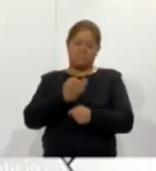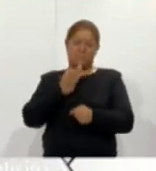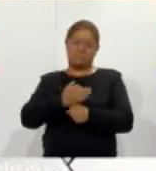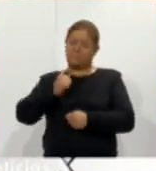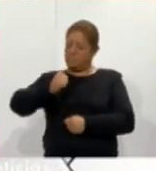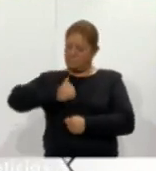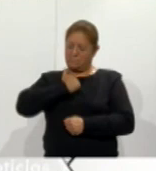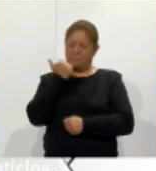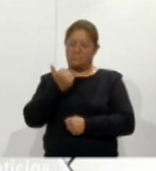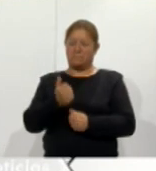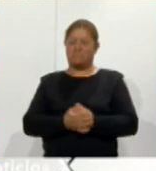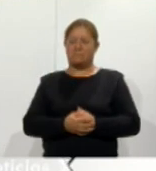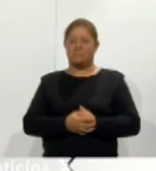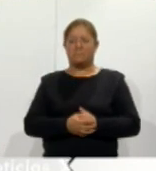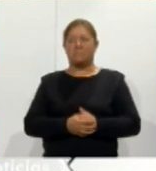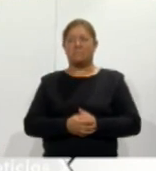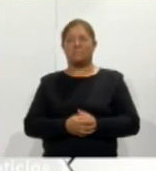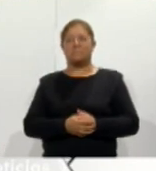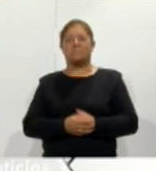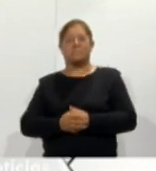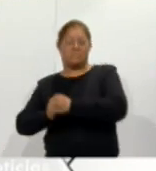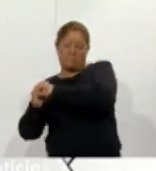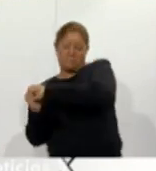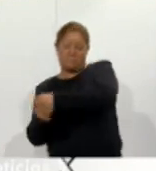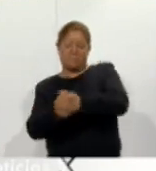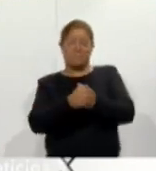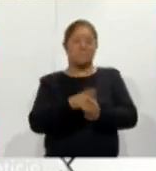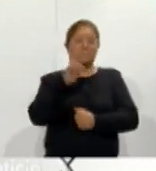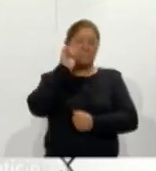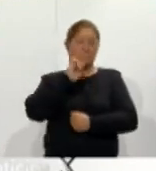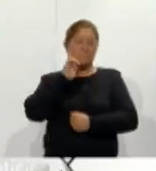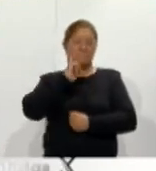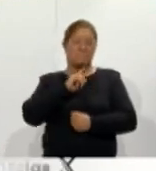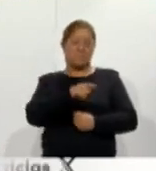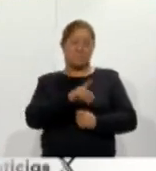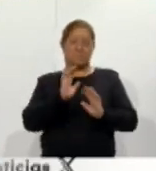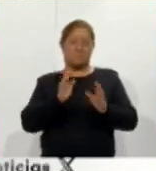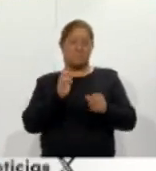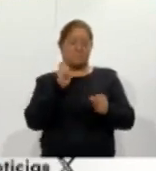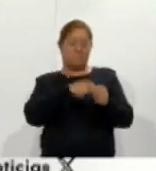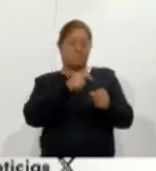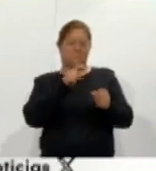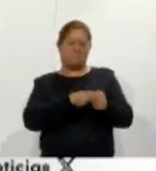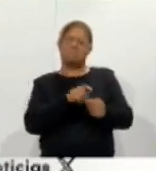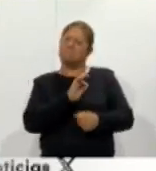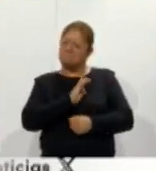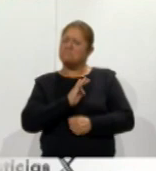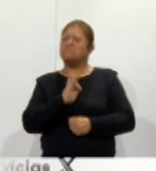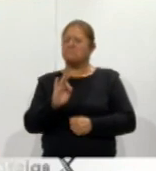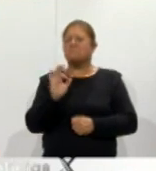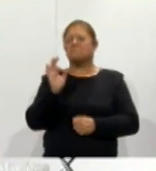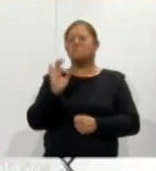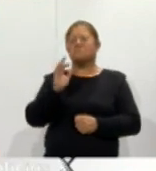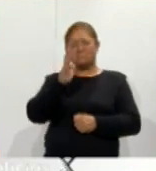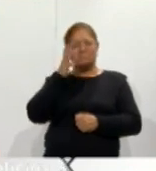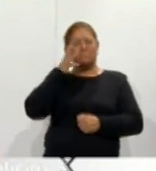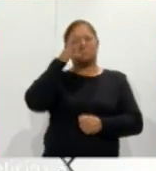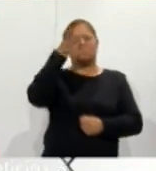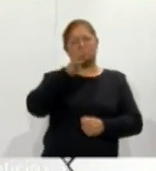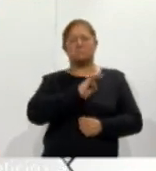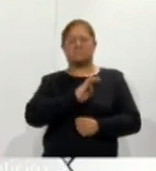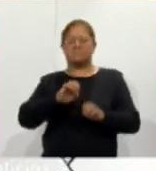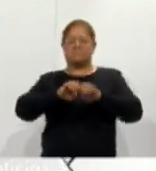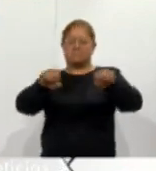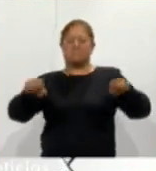aprovechando la cuestión del béisbol femenil que ya se está incorporando y por qué no por más adelante logramos